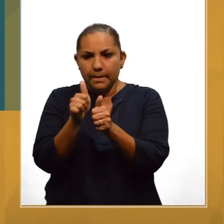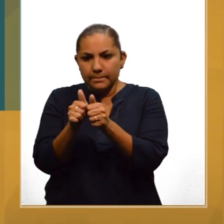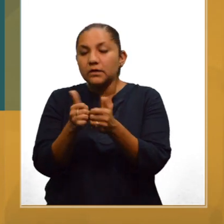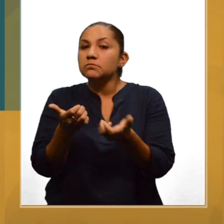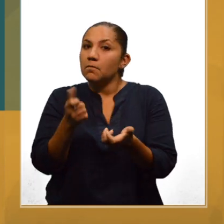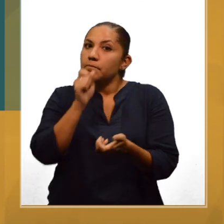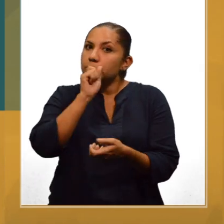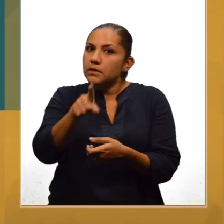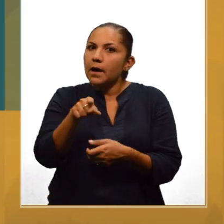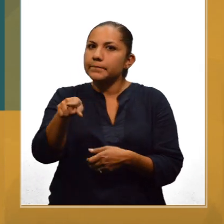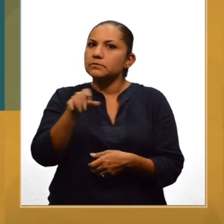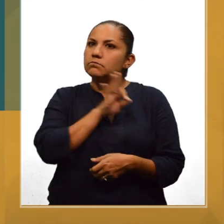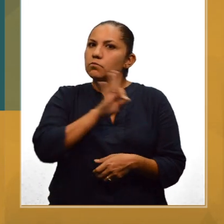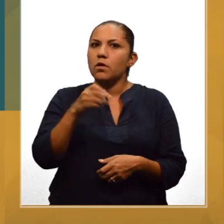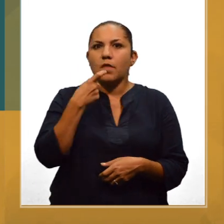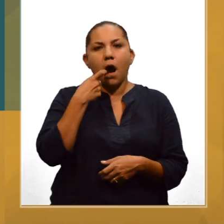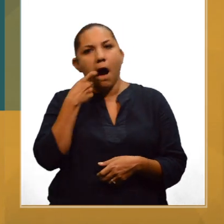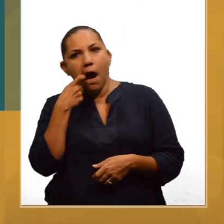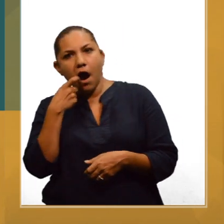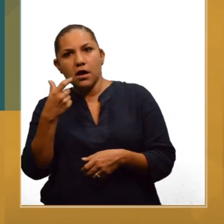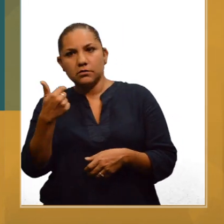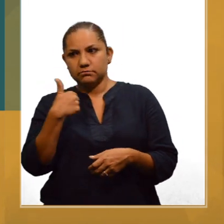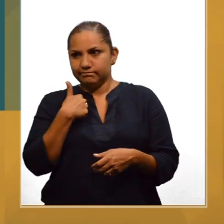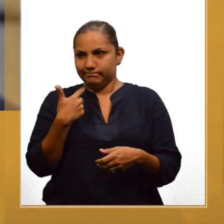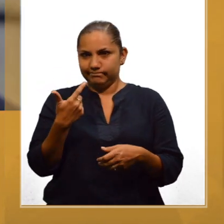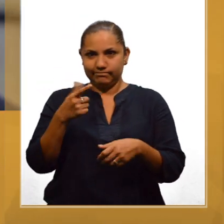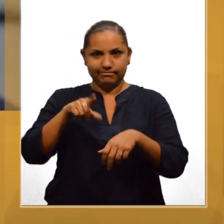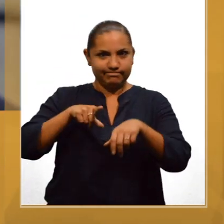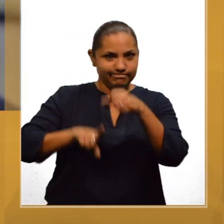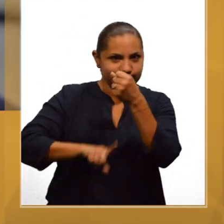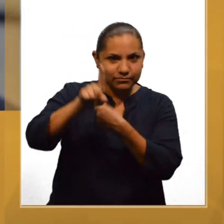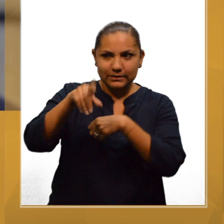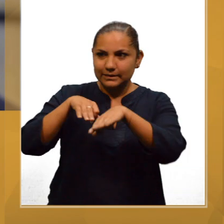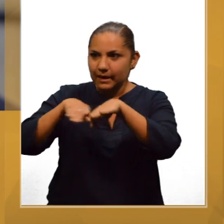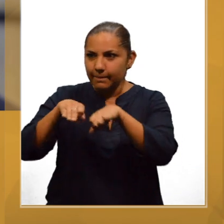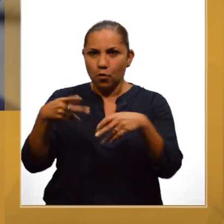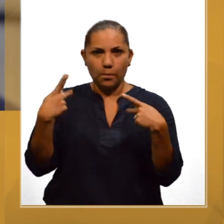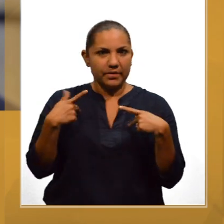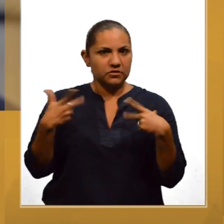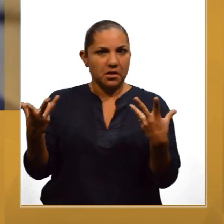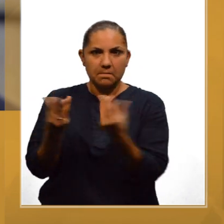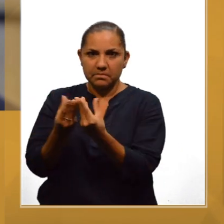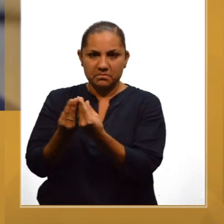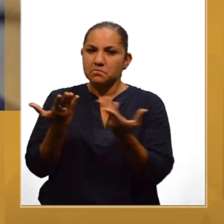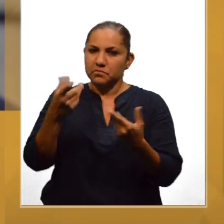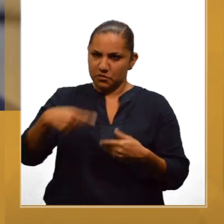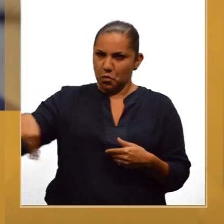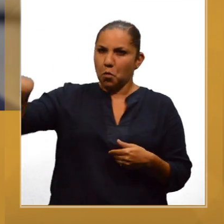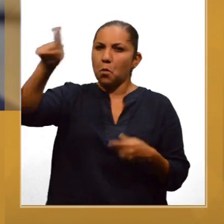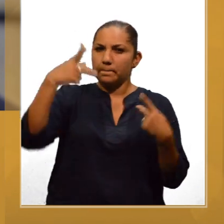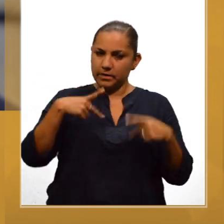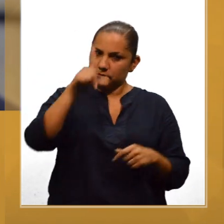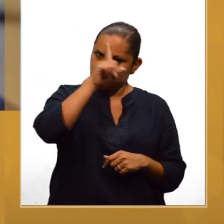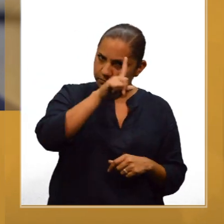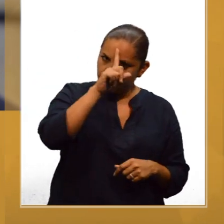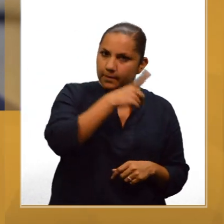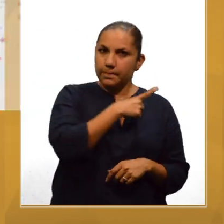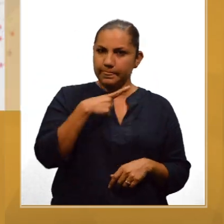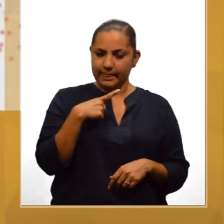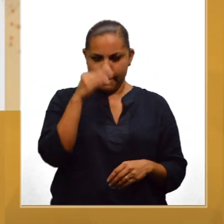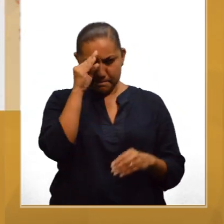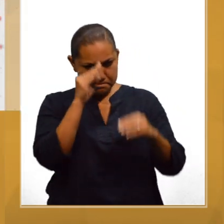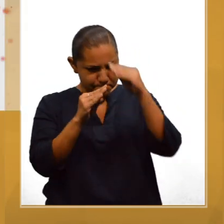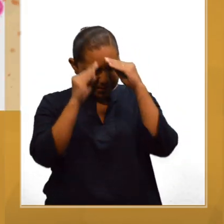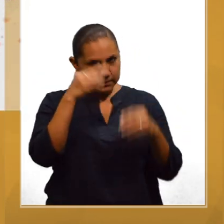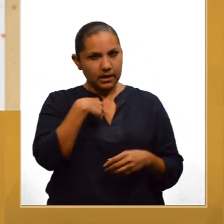embargo, puede convertirse en una adicción que consuma tu tiempo y afecte el trabajo y tus relaciones afectivas. Los investigadores nos recomiendan